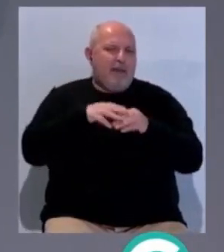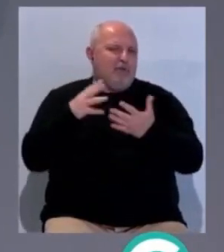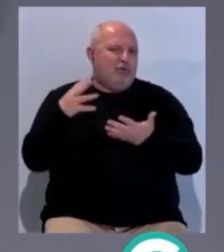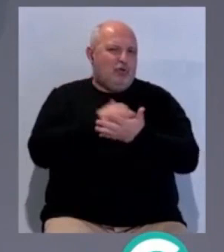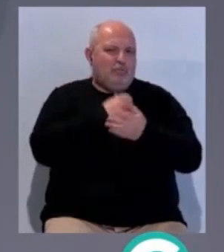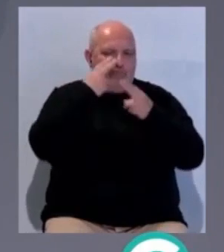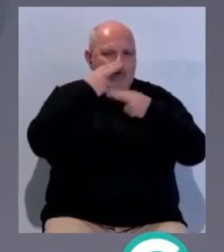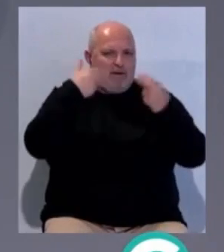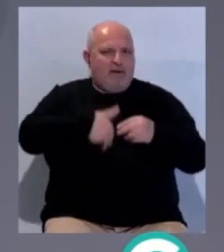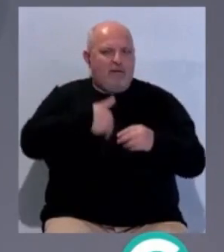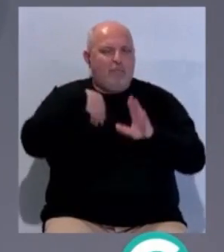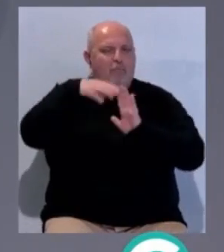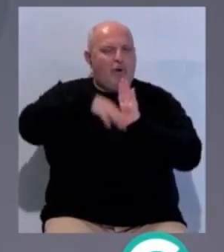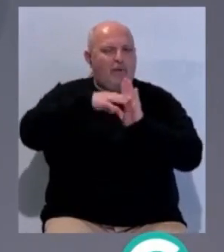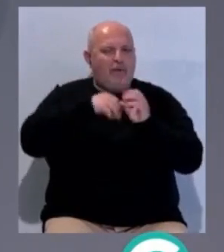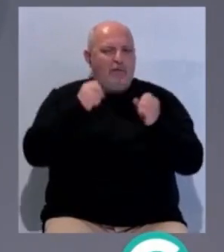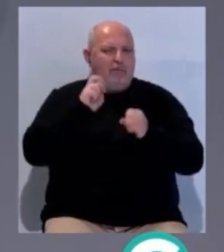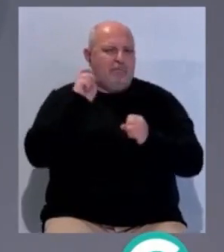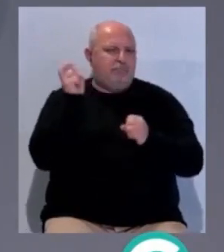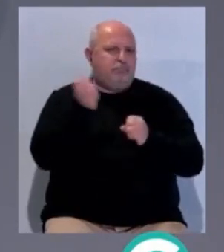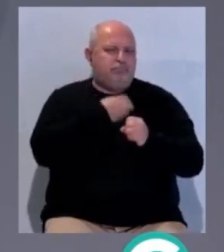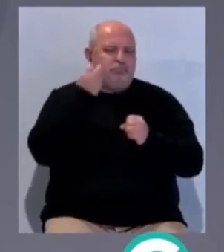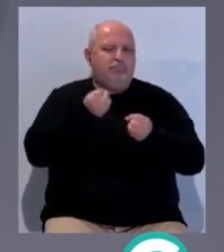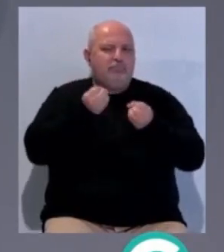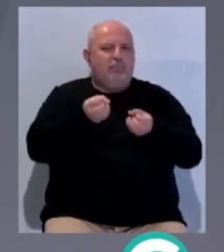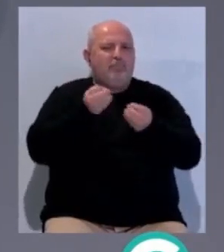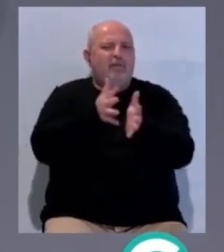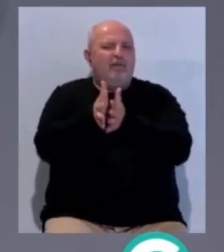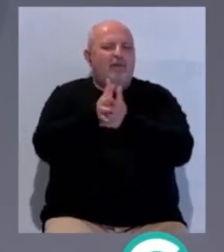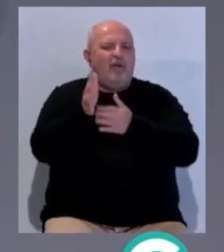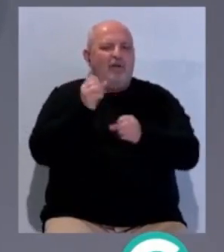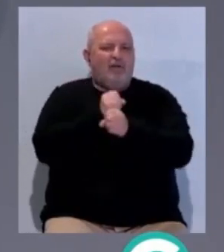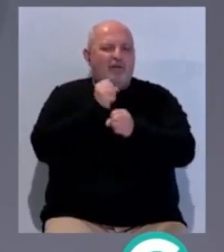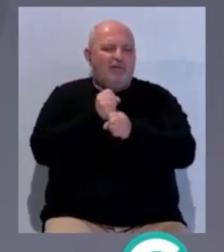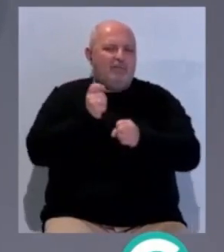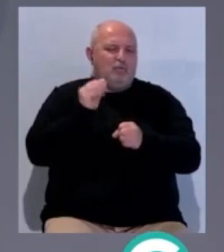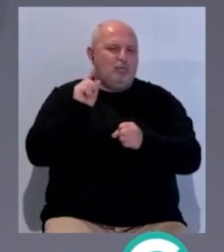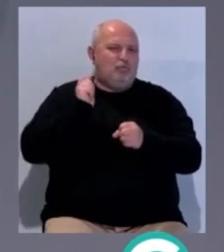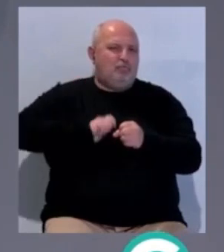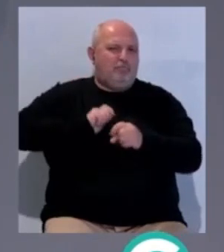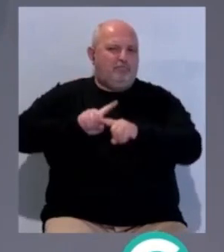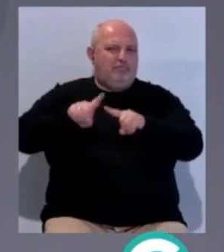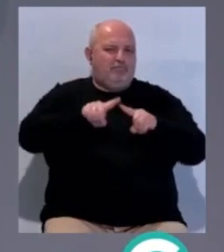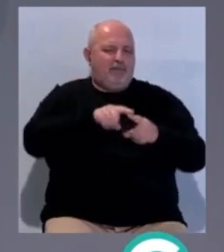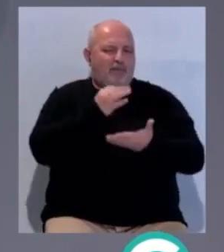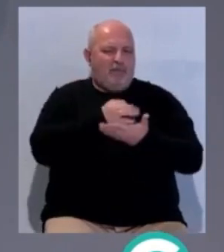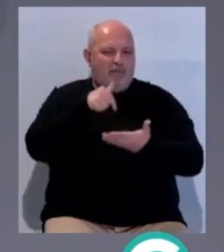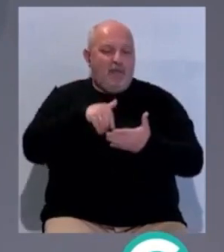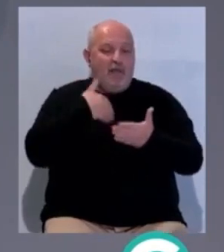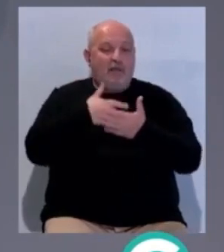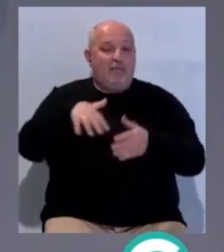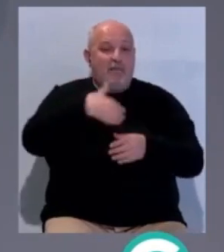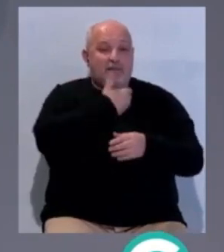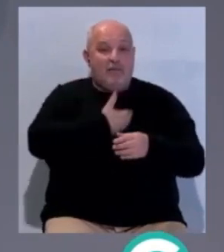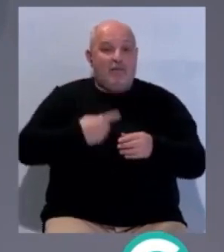todos los públicos, un amplio programa de actividades para dar a conocer los diferentes oficios artesanos que se desarrollan en nuestra ciudad. Hasta la Plaza